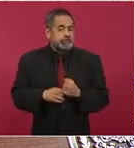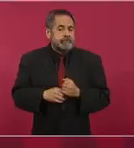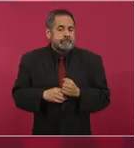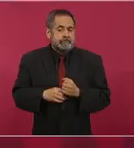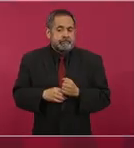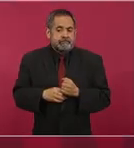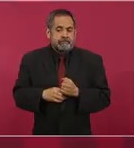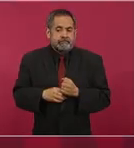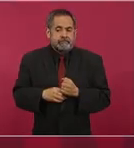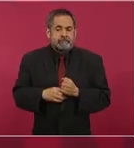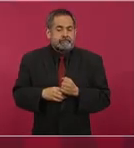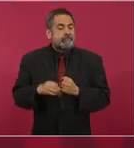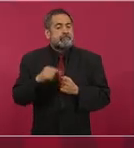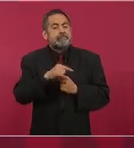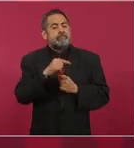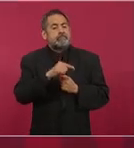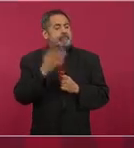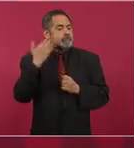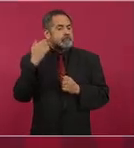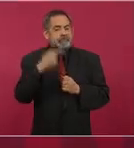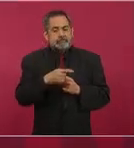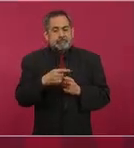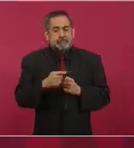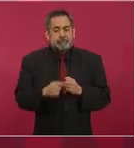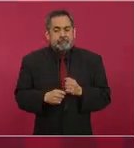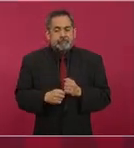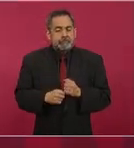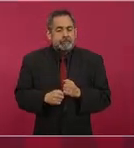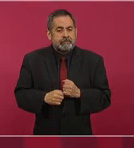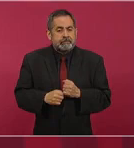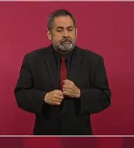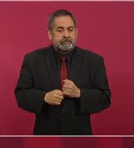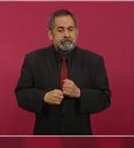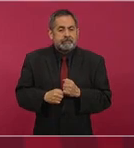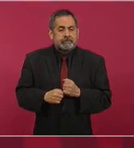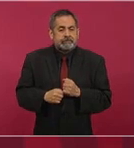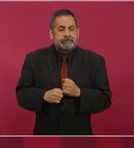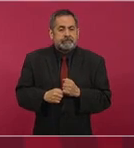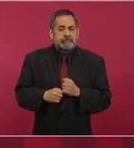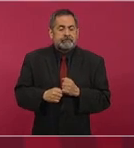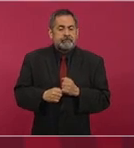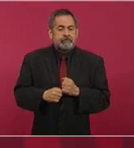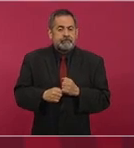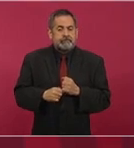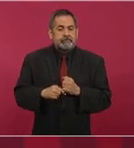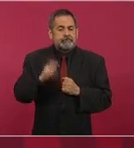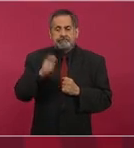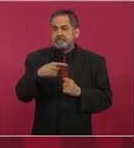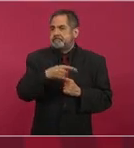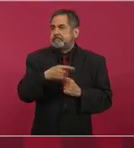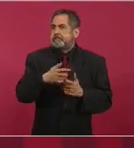como